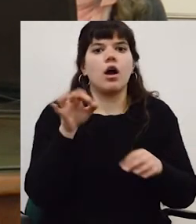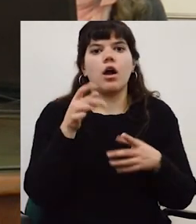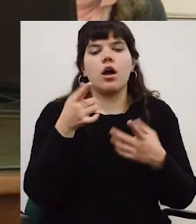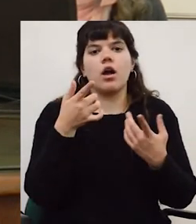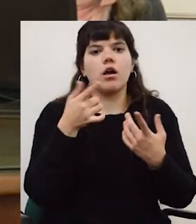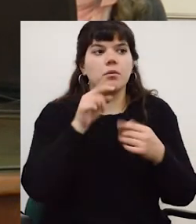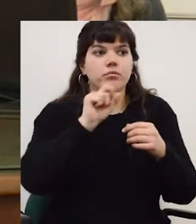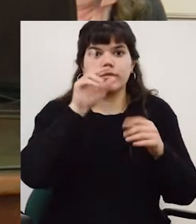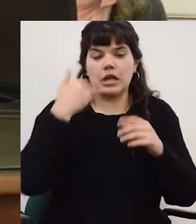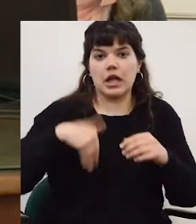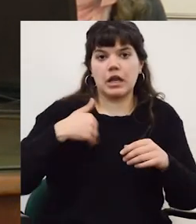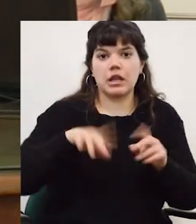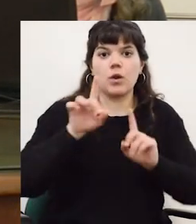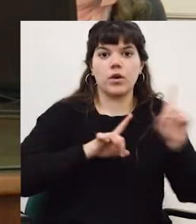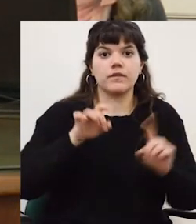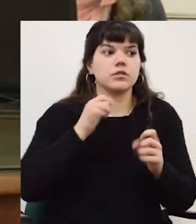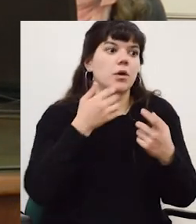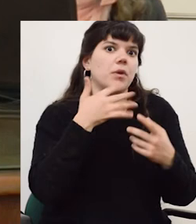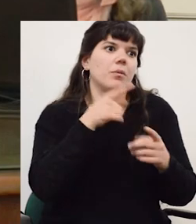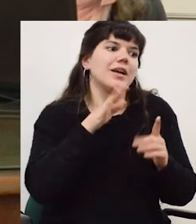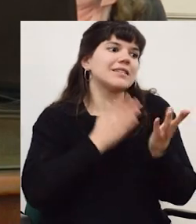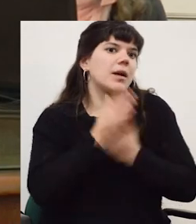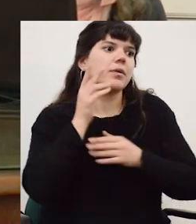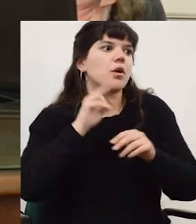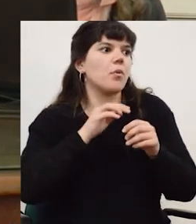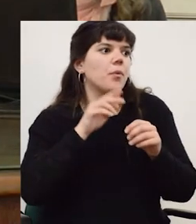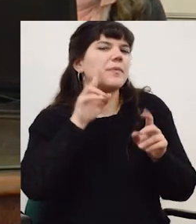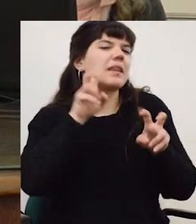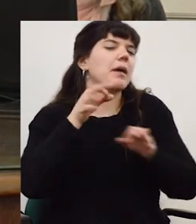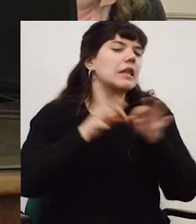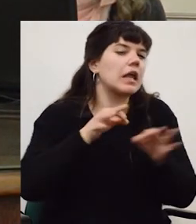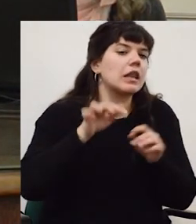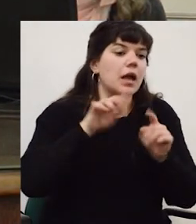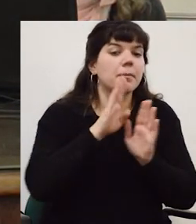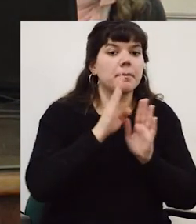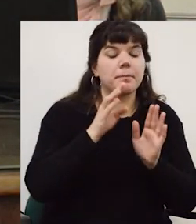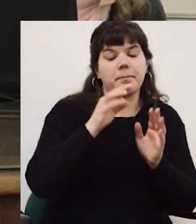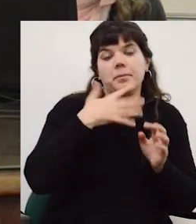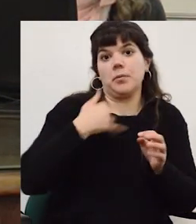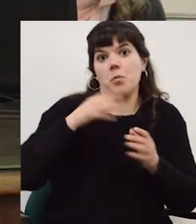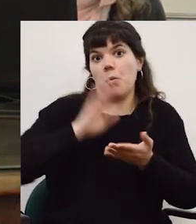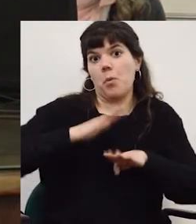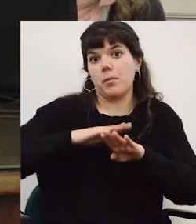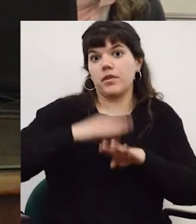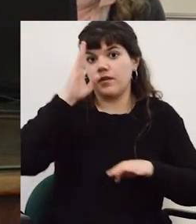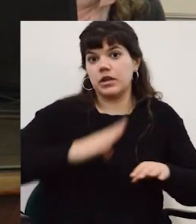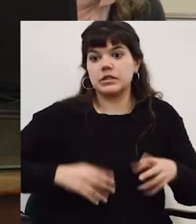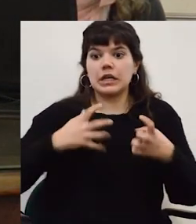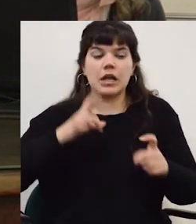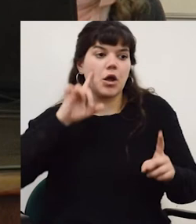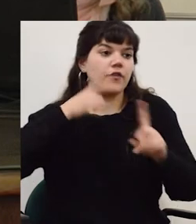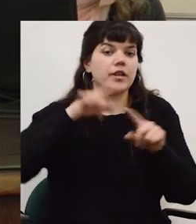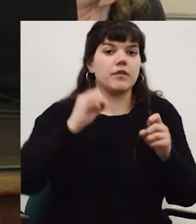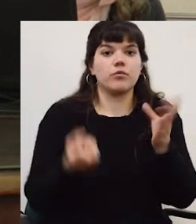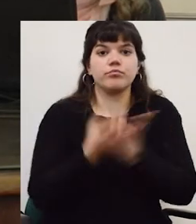grandes de la región lo tiene la UBA la tiene la UPI lo tienen muchas universidades que se han proyectado algunas veces por estrategias país